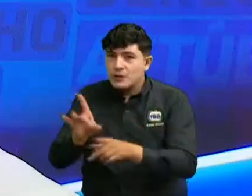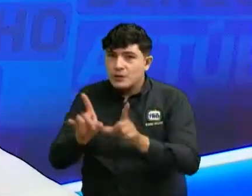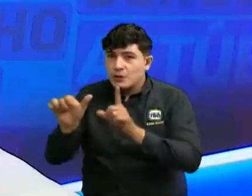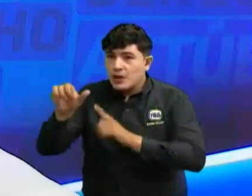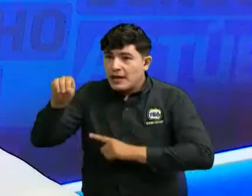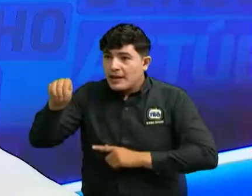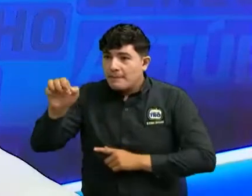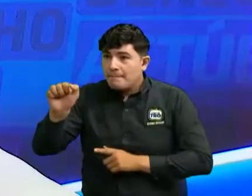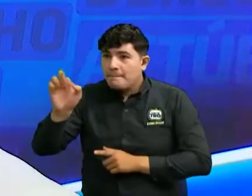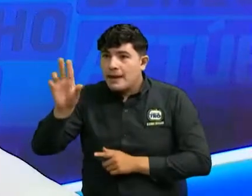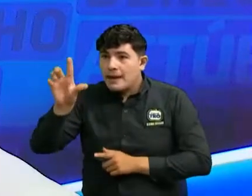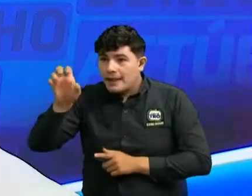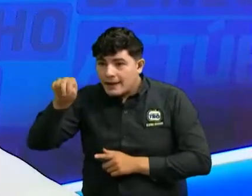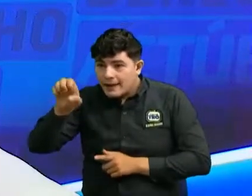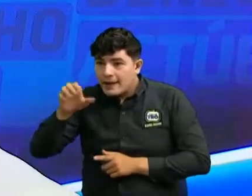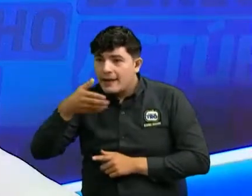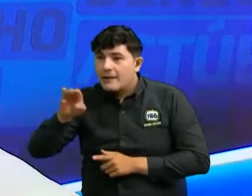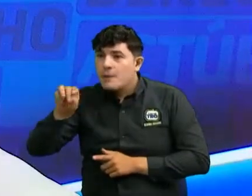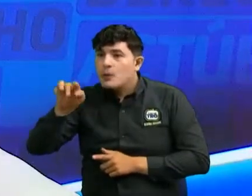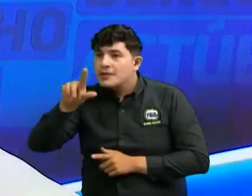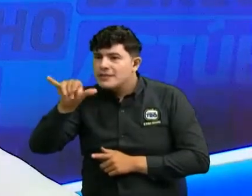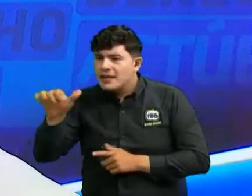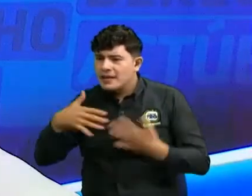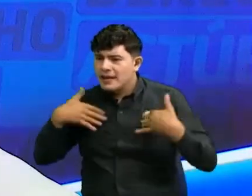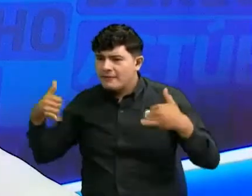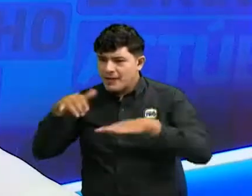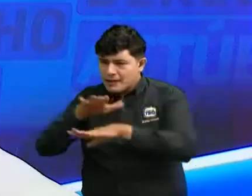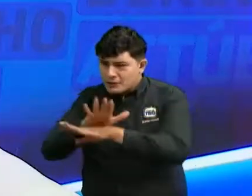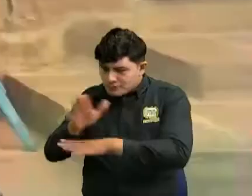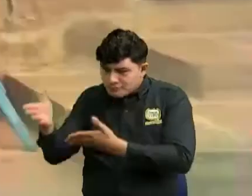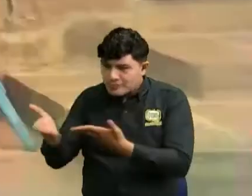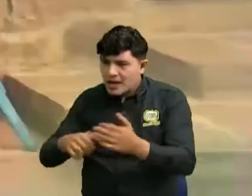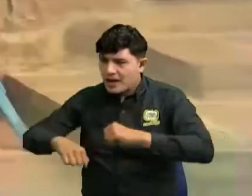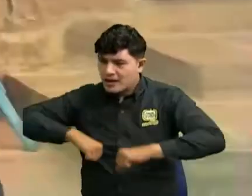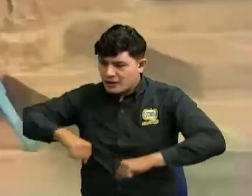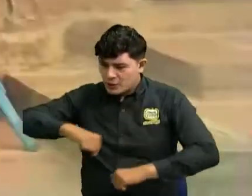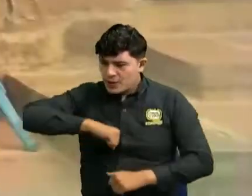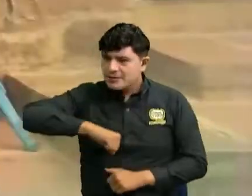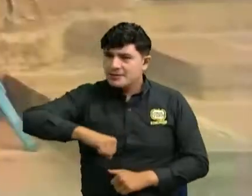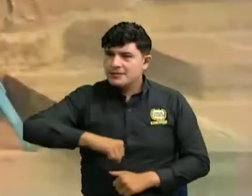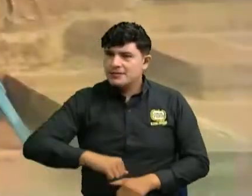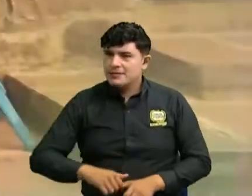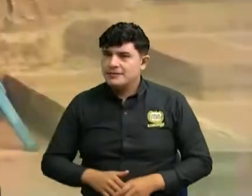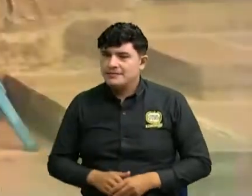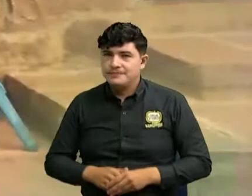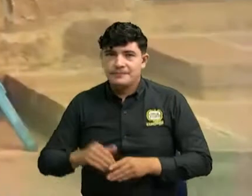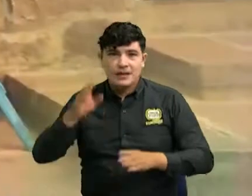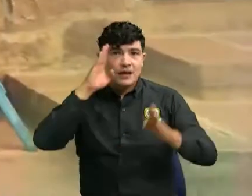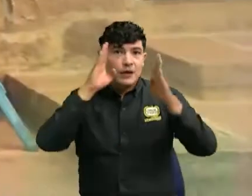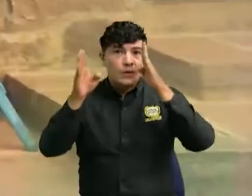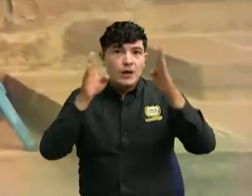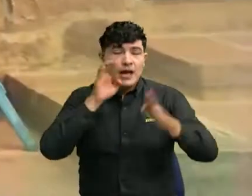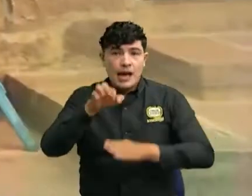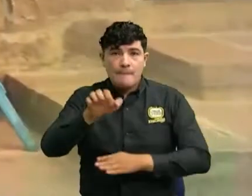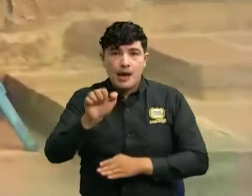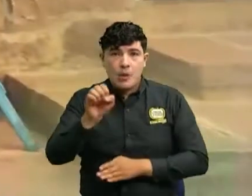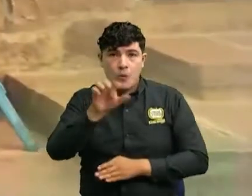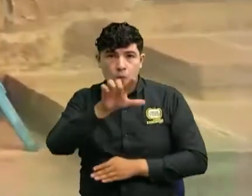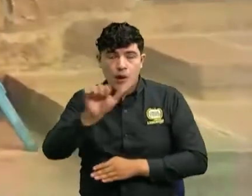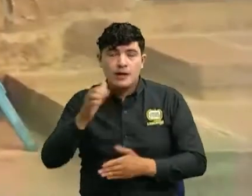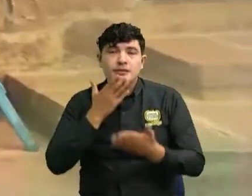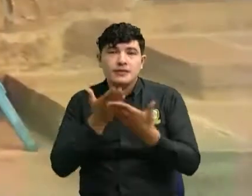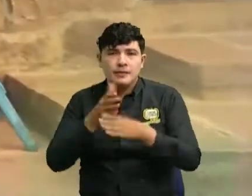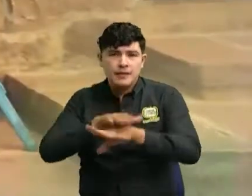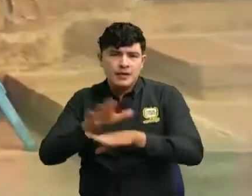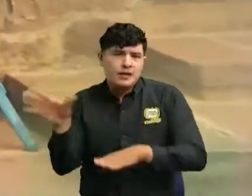Marlene Murcia, nuestra abogada de cabecera. Doctora, feliz tarde, bienvenida a Actúen Derecho. Hola Paola, buenas tardes, buenas tardes para